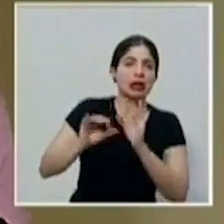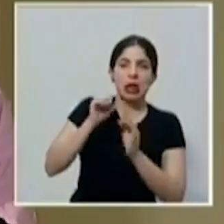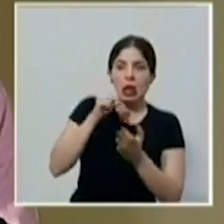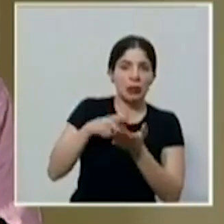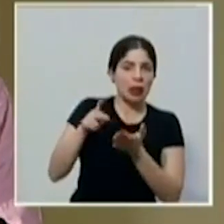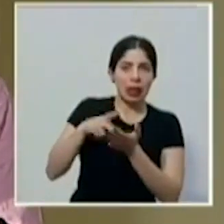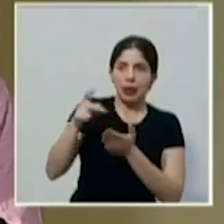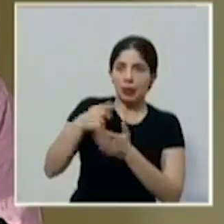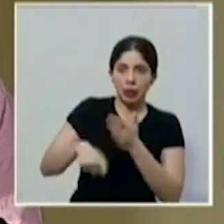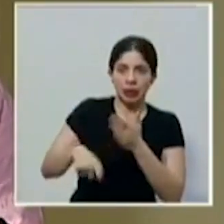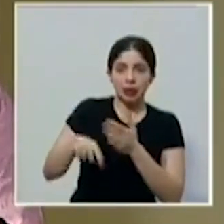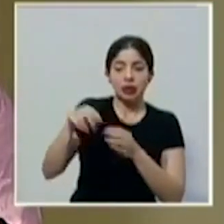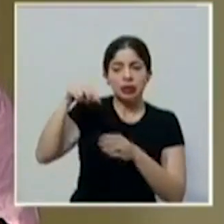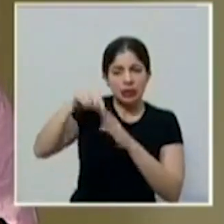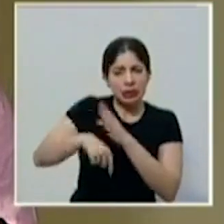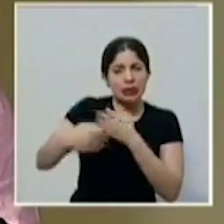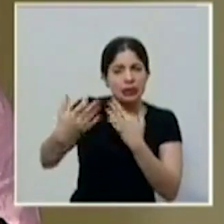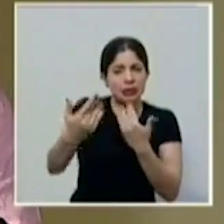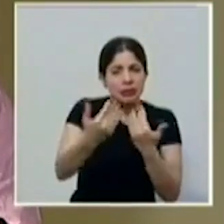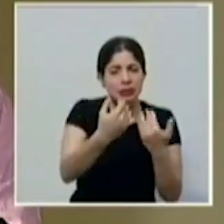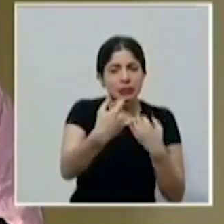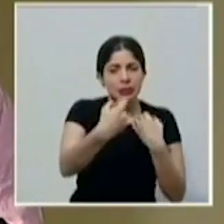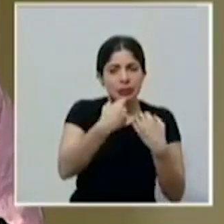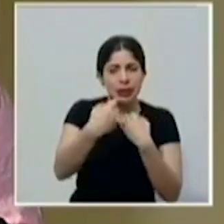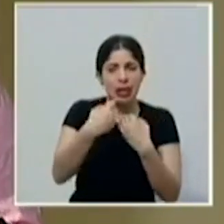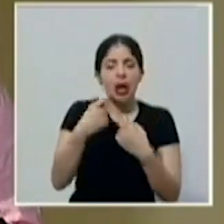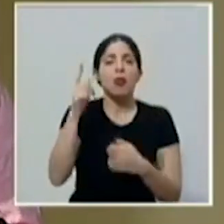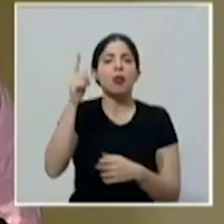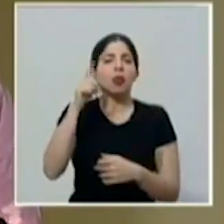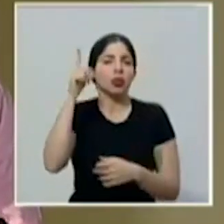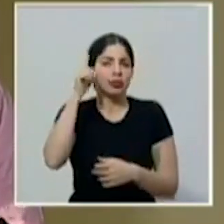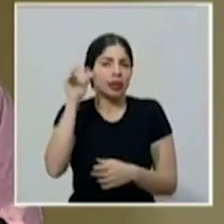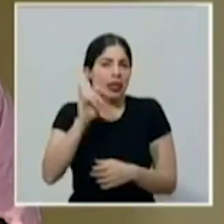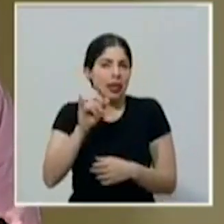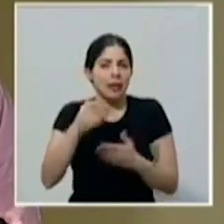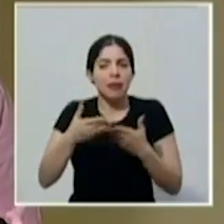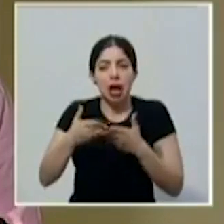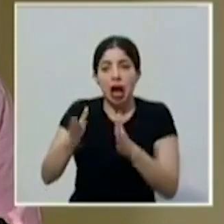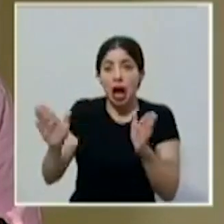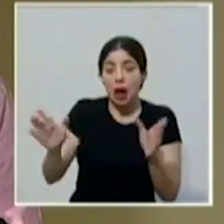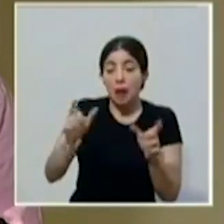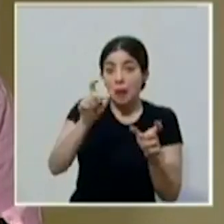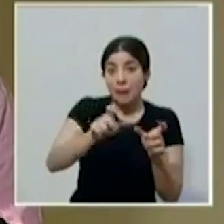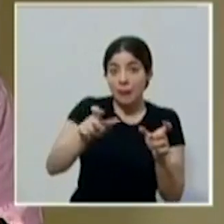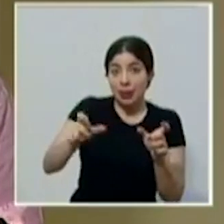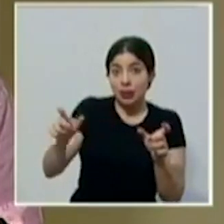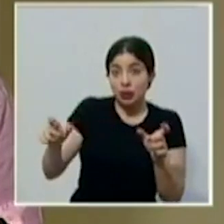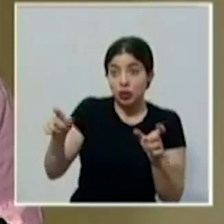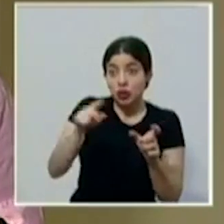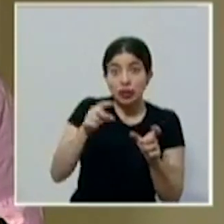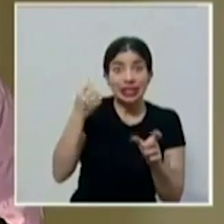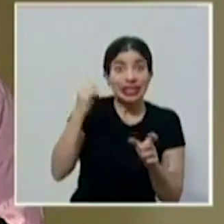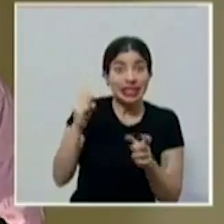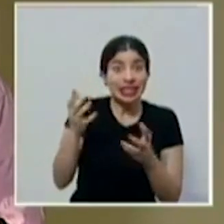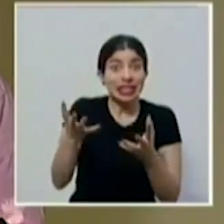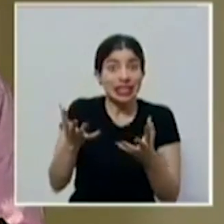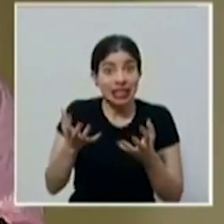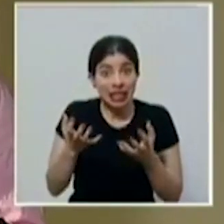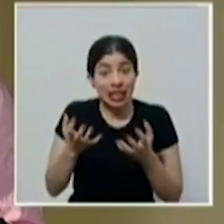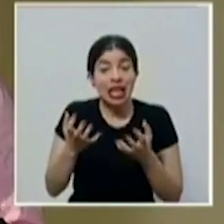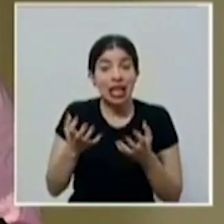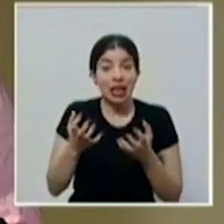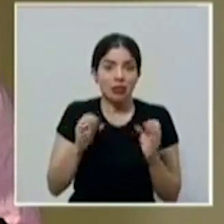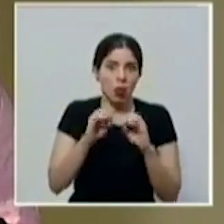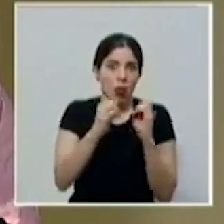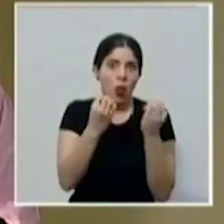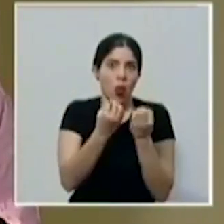para que necesảniencia pública, para por supuesto, vamos a abrir también para todas las personas que así lo quieran hacer como